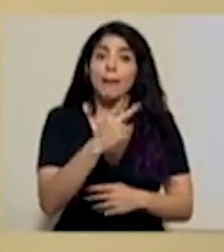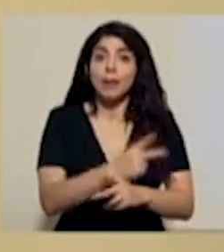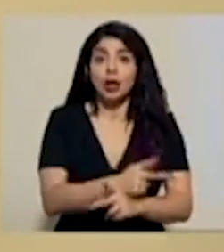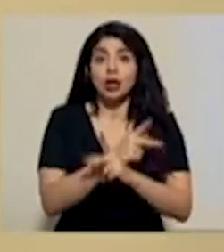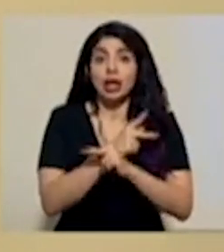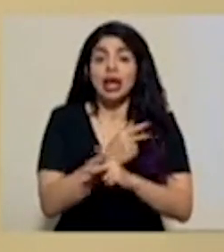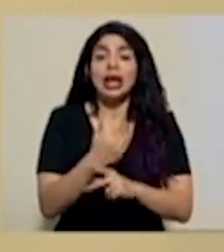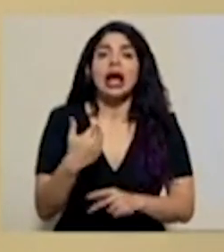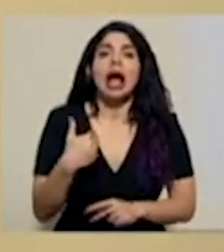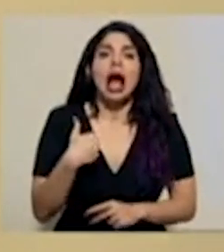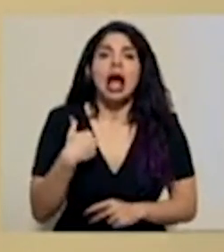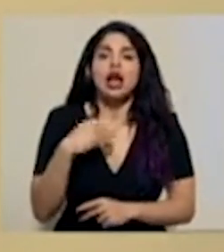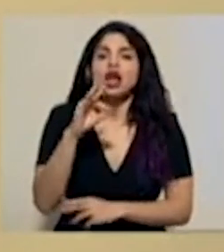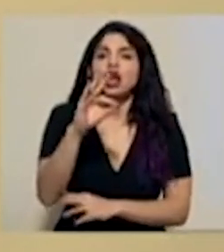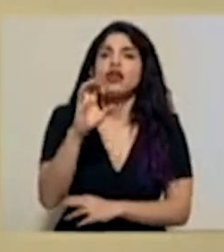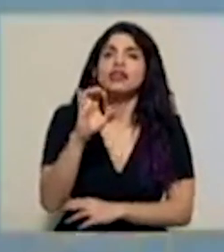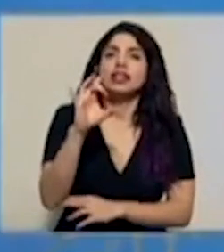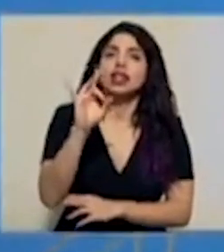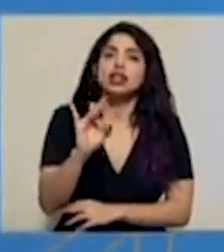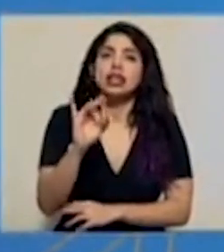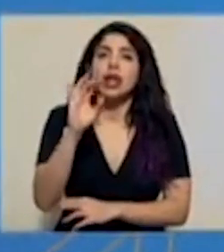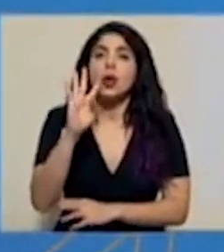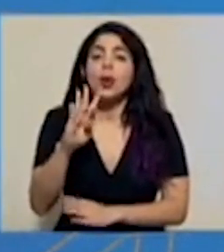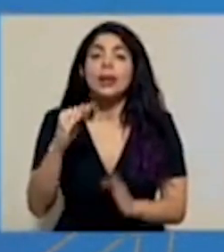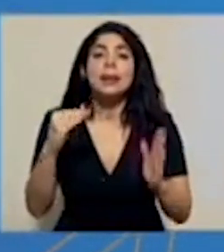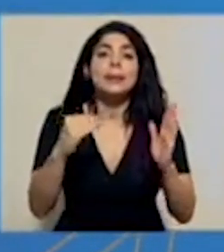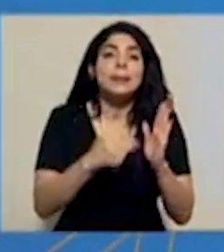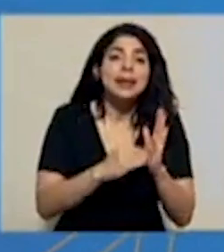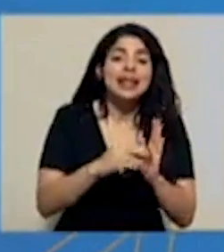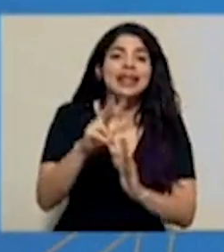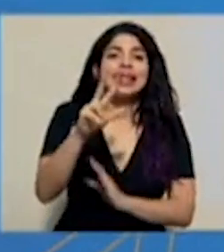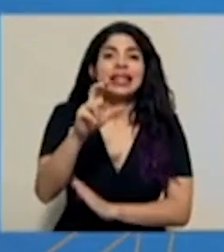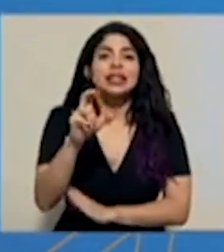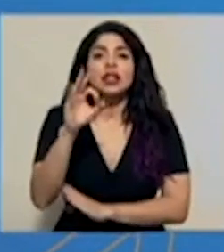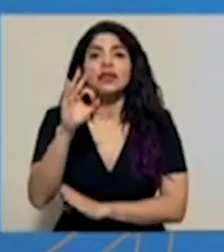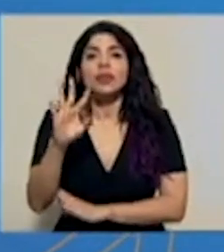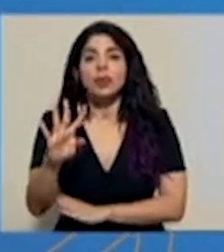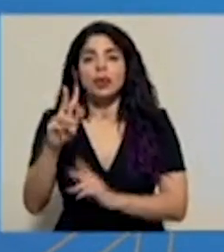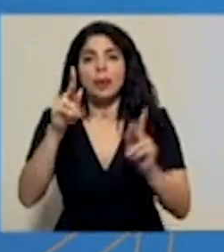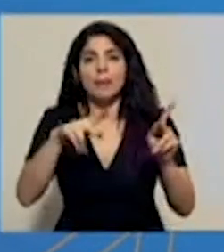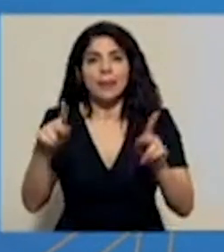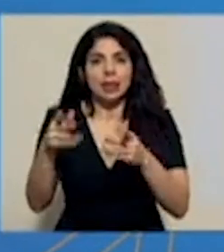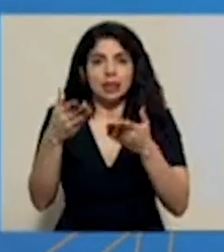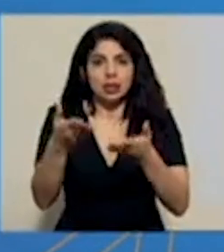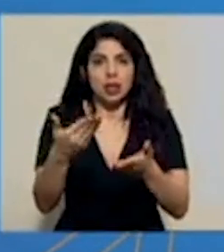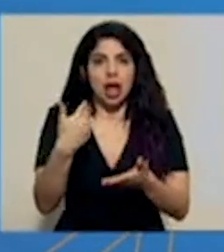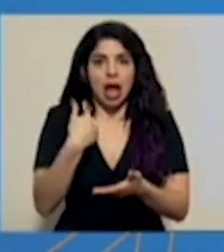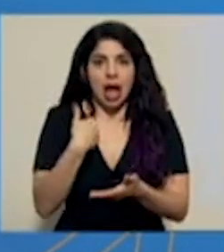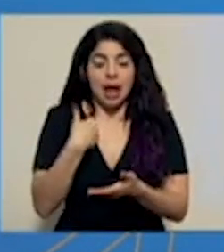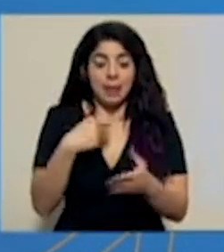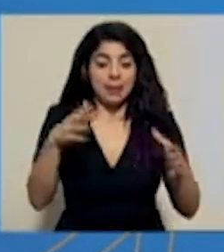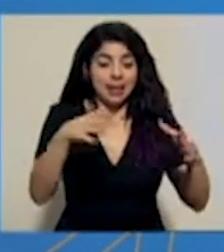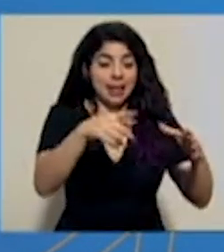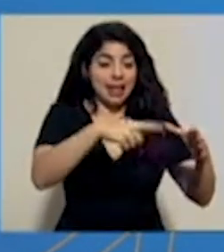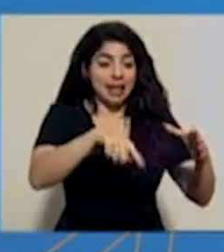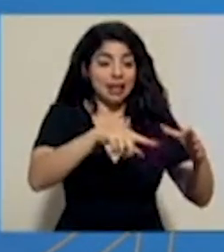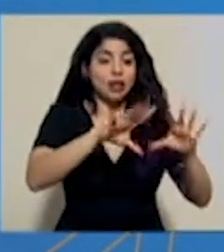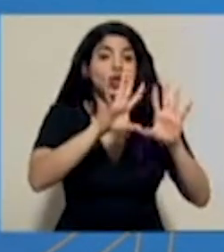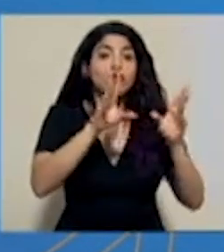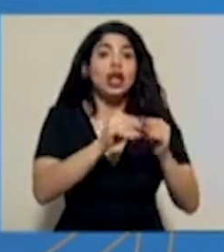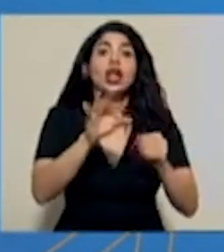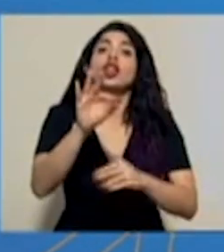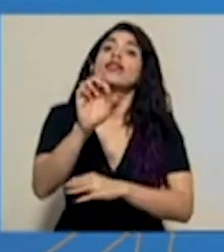tenemos 984 mil 394 personas de las cuales un total de